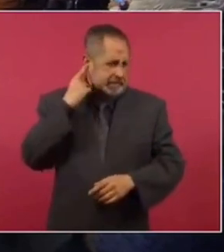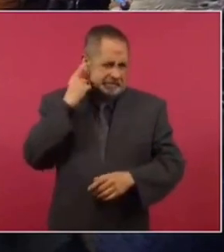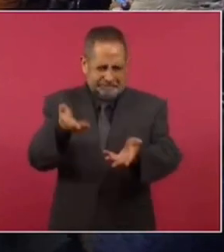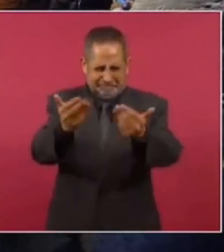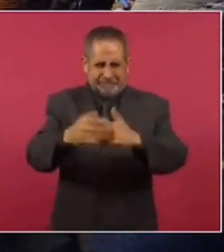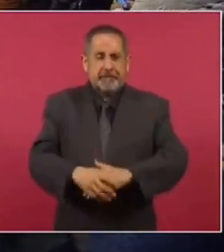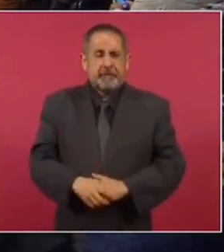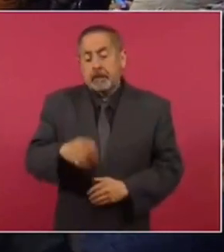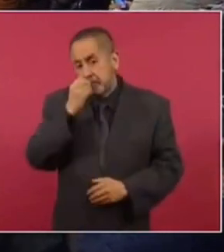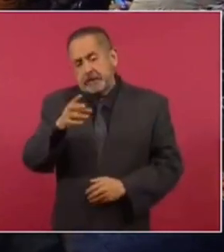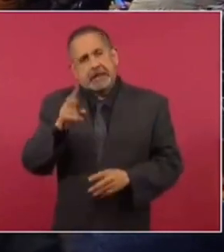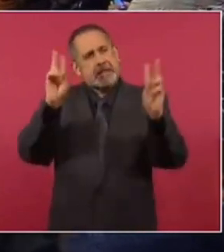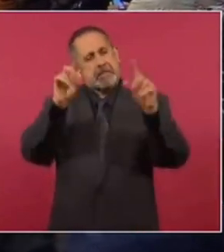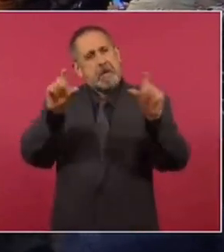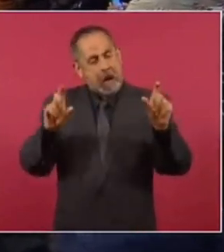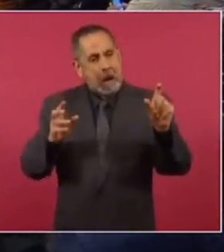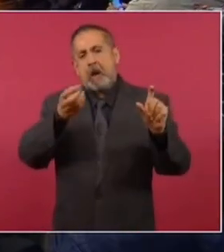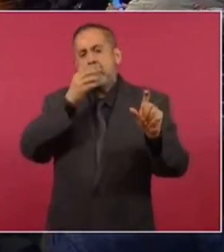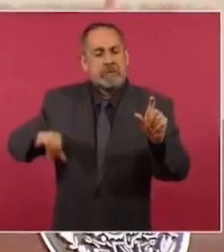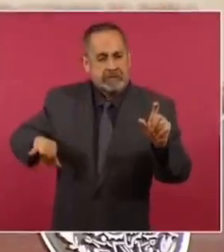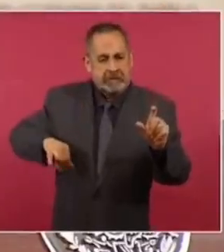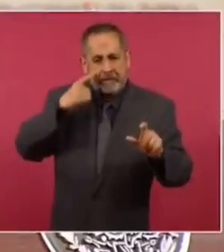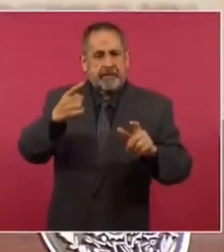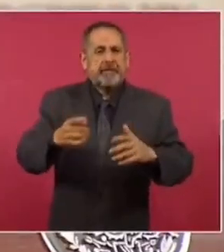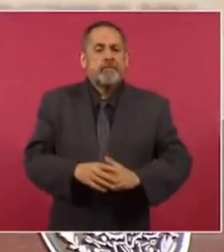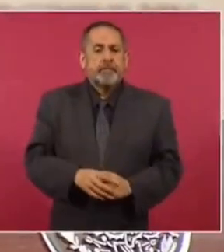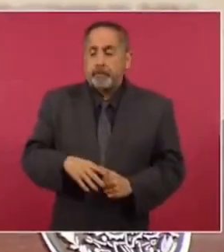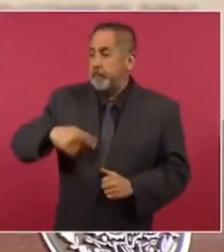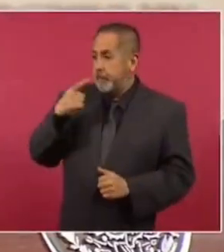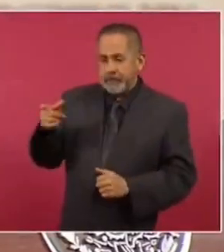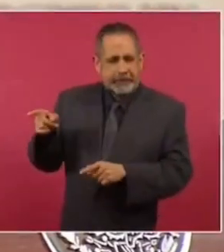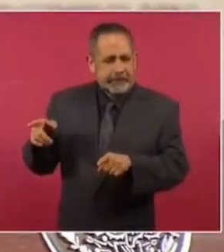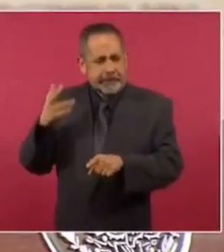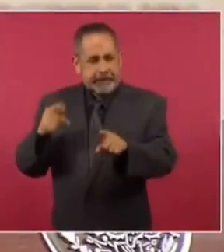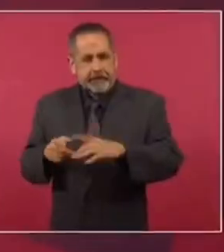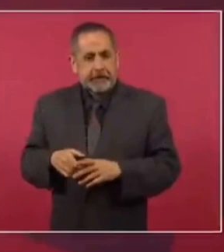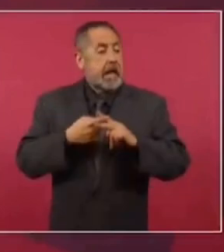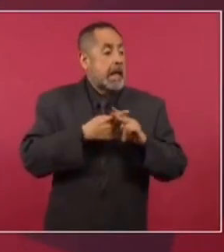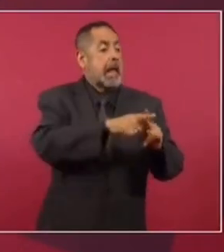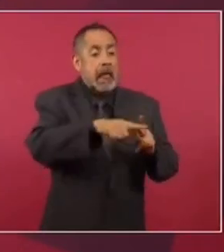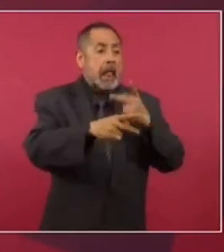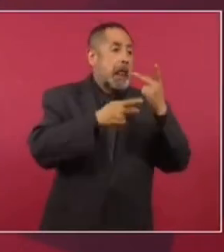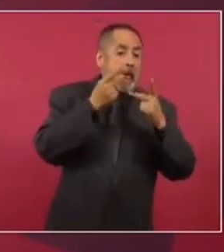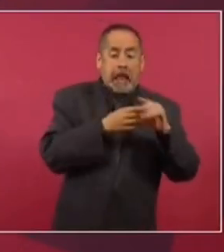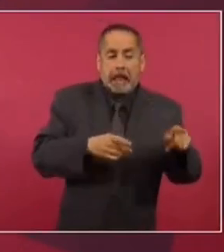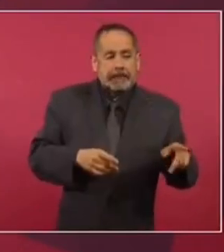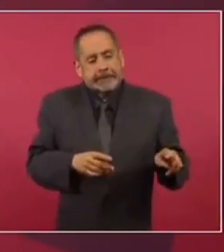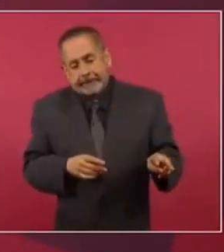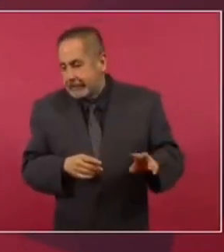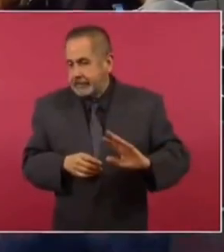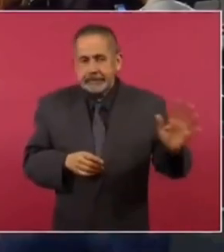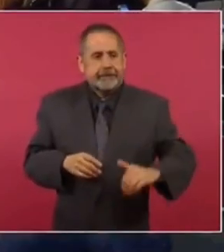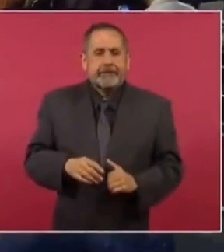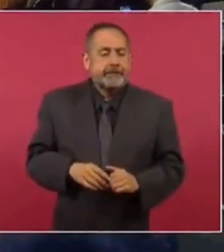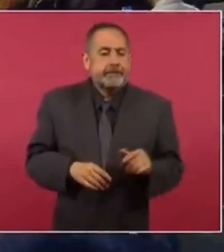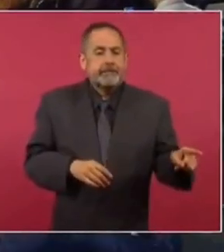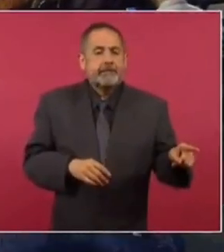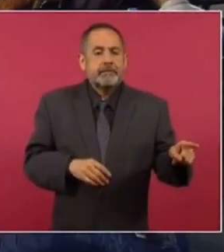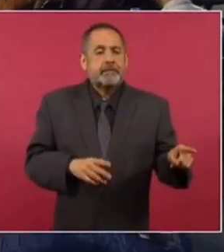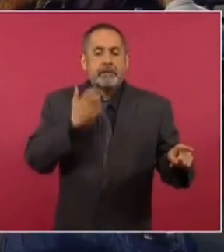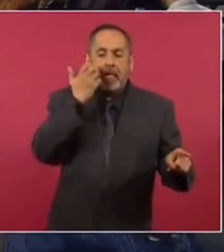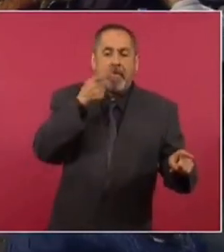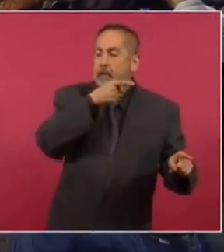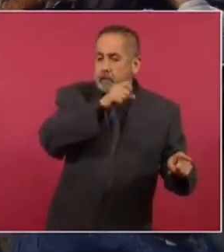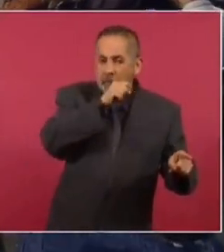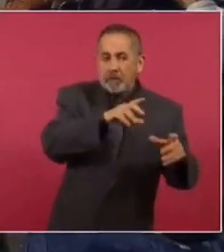escucharla, ¿no? Es que es importante el tema, porque sí, ya estoy viendo, como dice el compañero, ya empezaron a querer agarrar